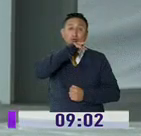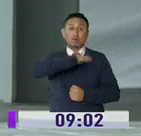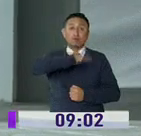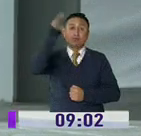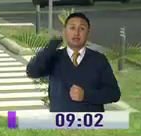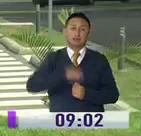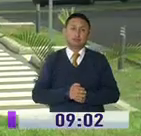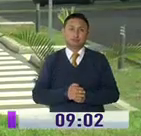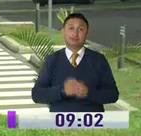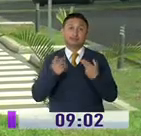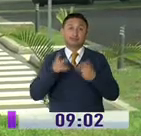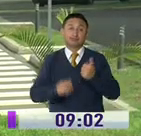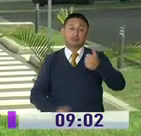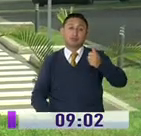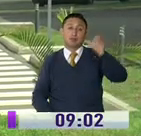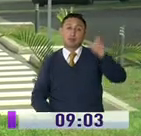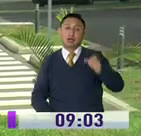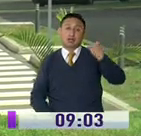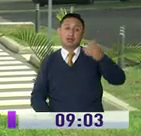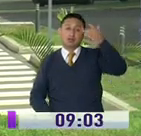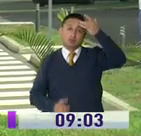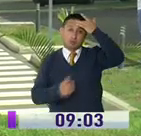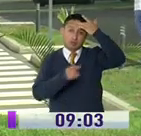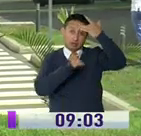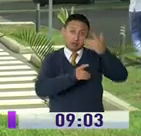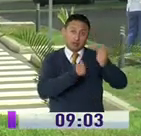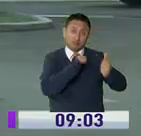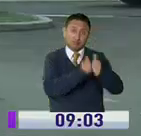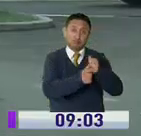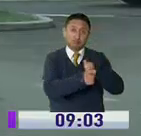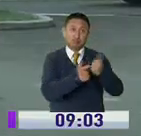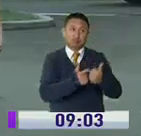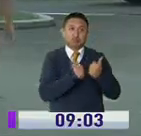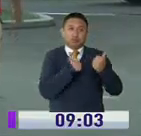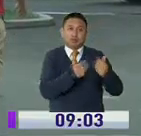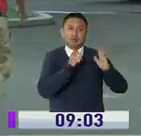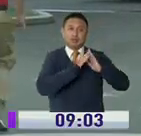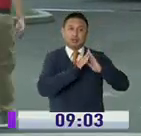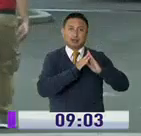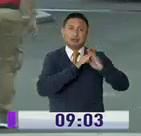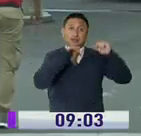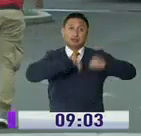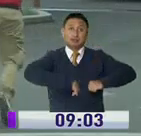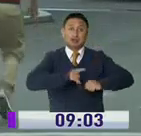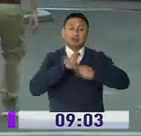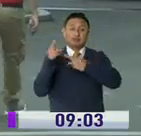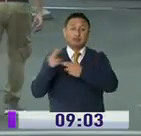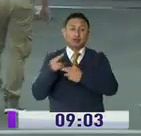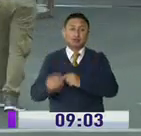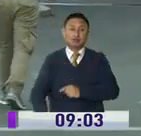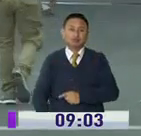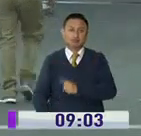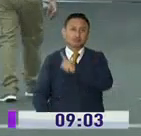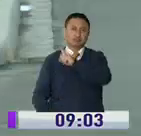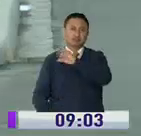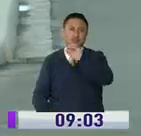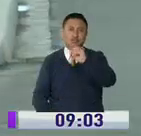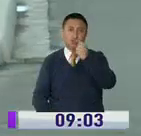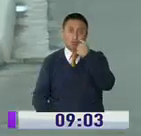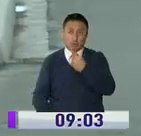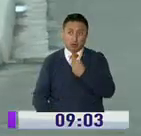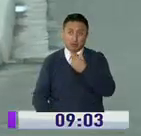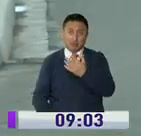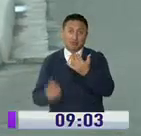cifra. Además, 10 personas hospitalizadas han sido dadas de alta en esta provincia, donde se esperan los resultados de más de un centenar de pruebas